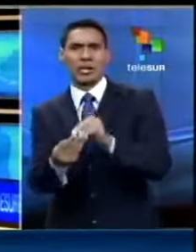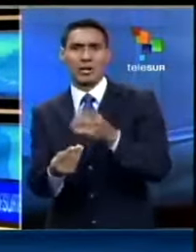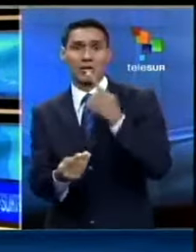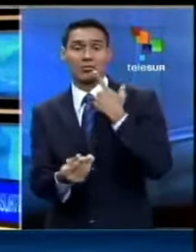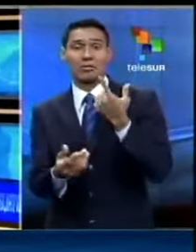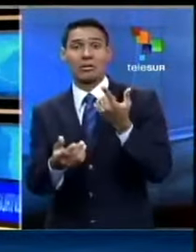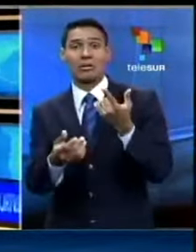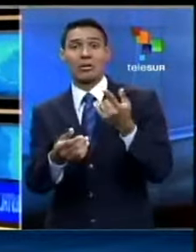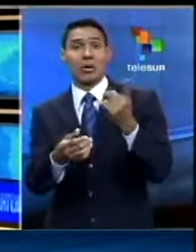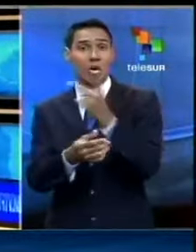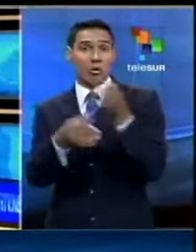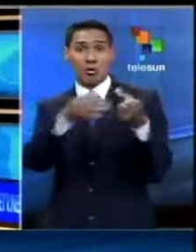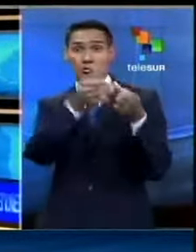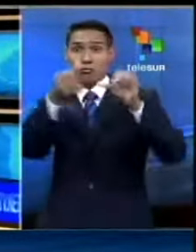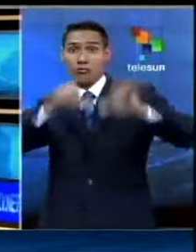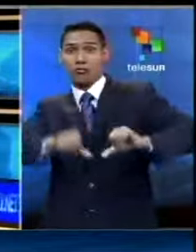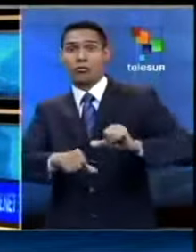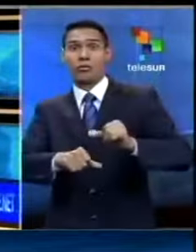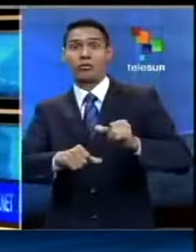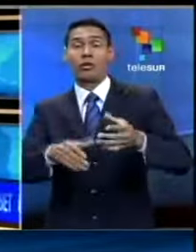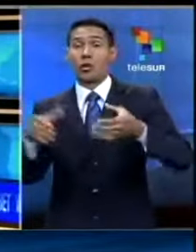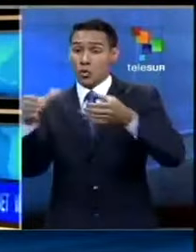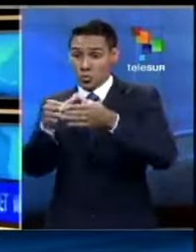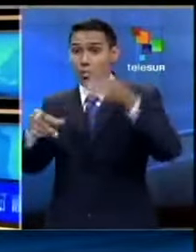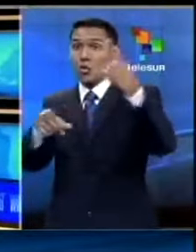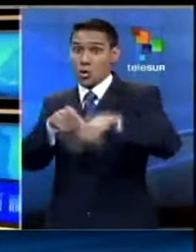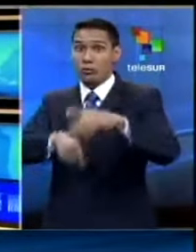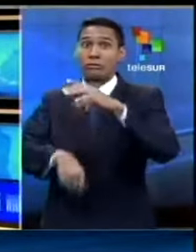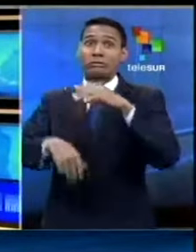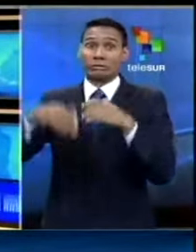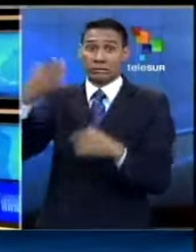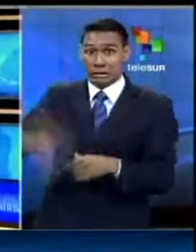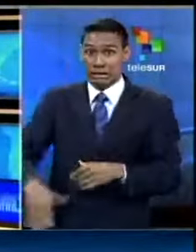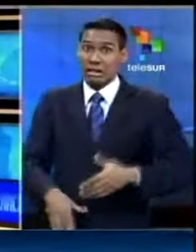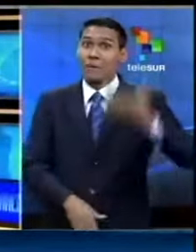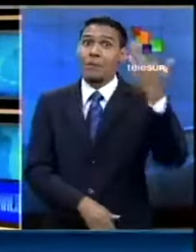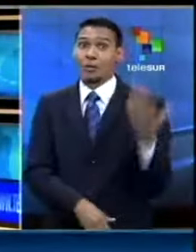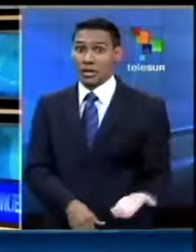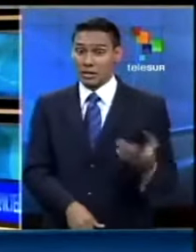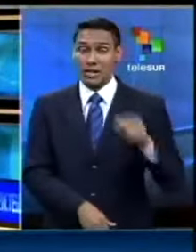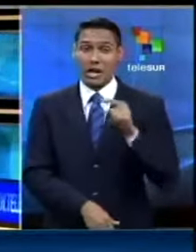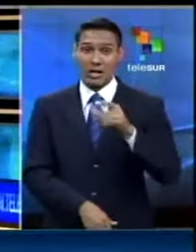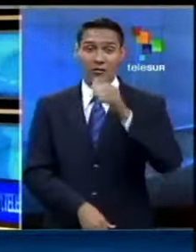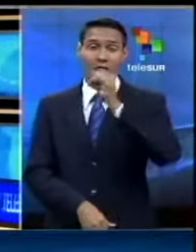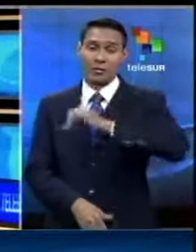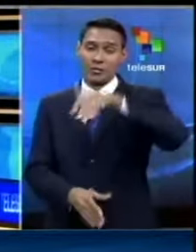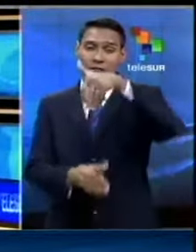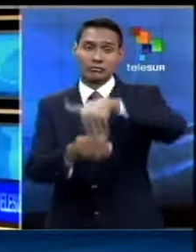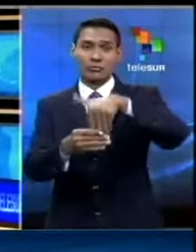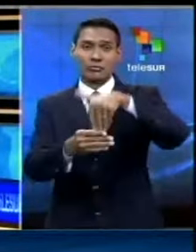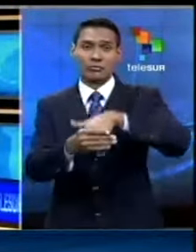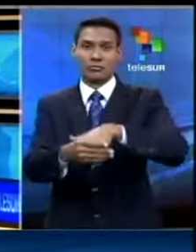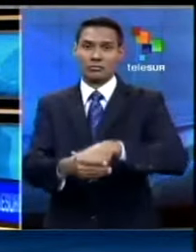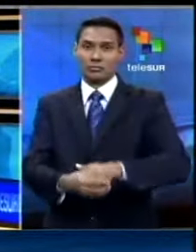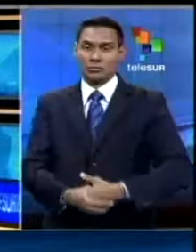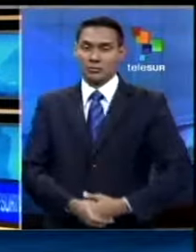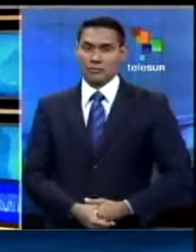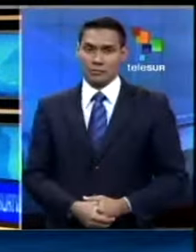declive del bipartidismo y el auge de grupos de extrema derecha son lo más destacado de estos comicios.